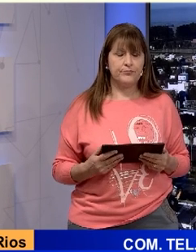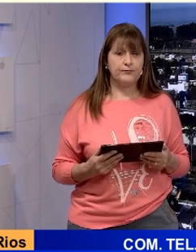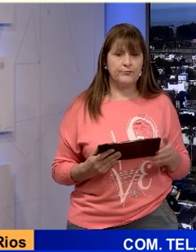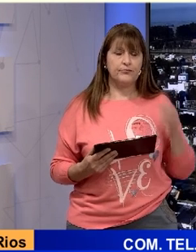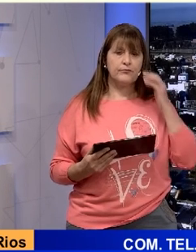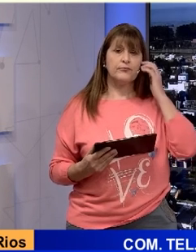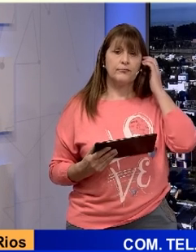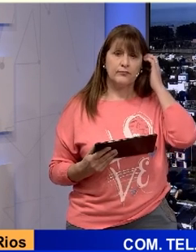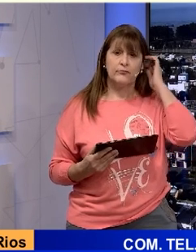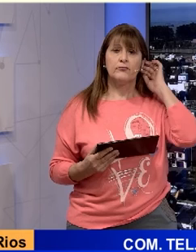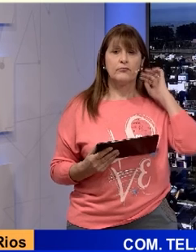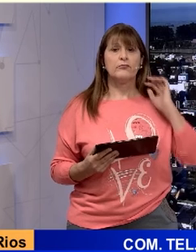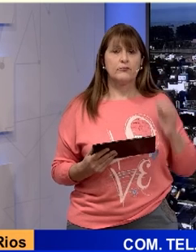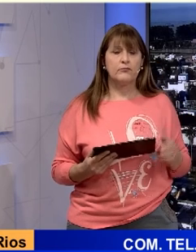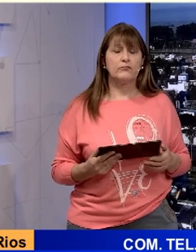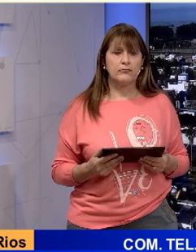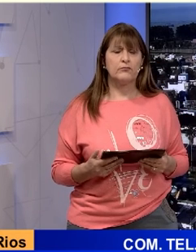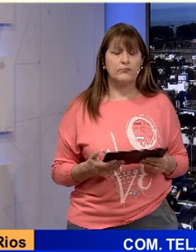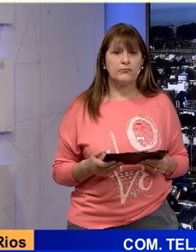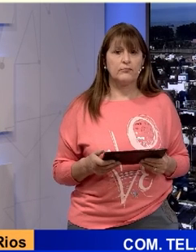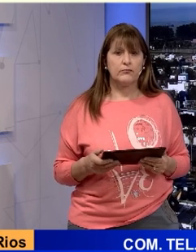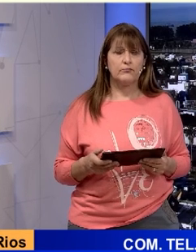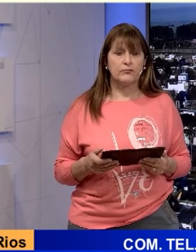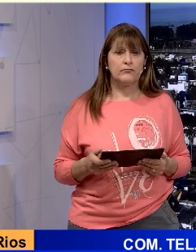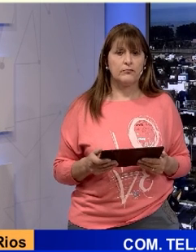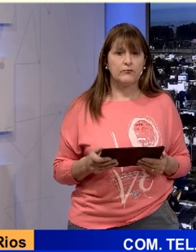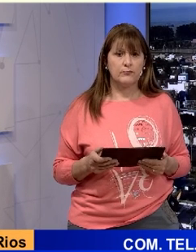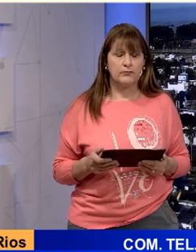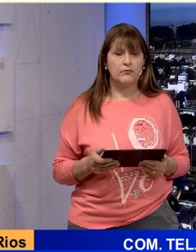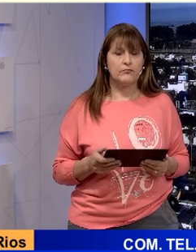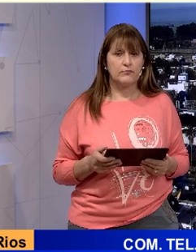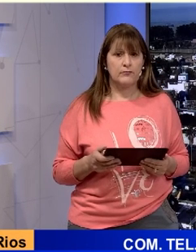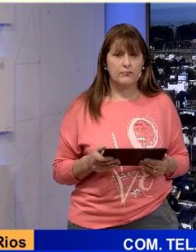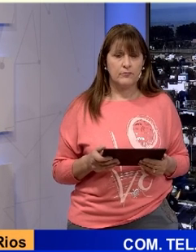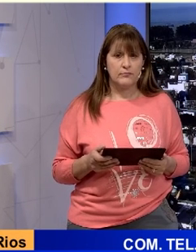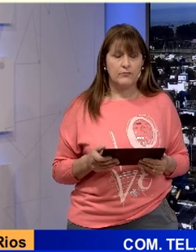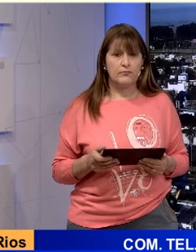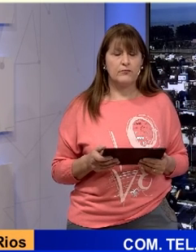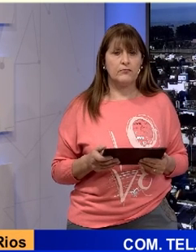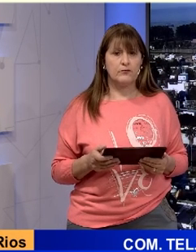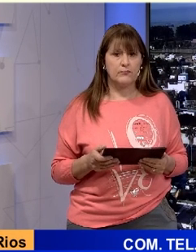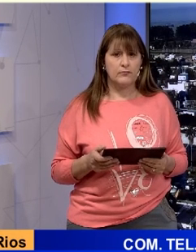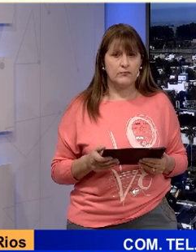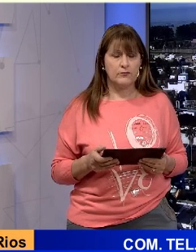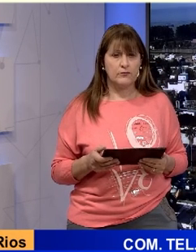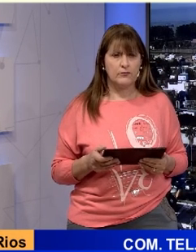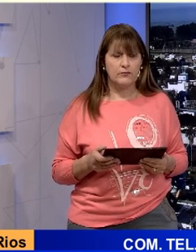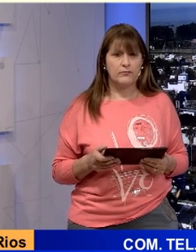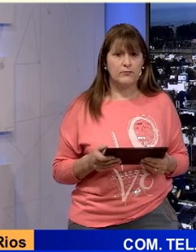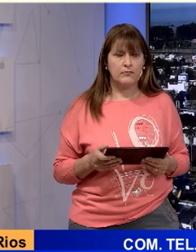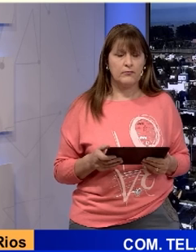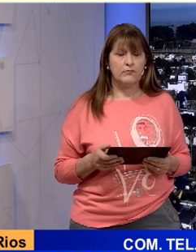incitar que cada uno que sea parte responsable de estas